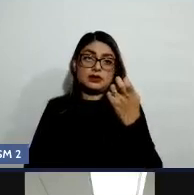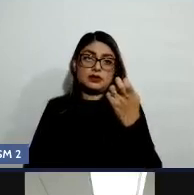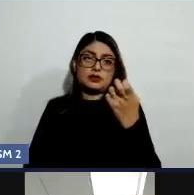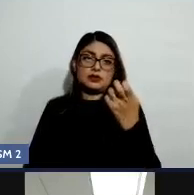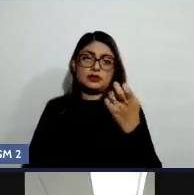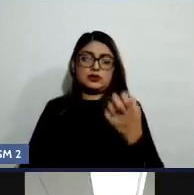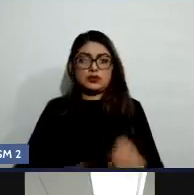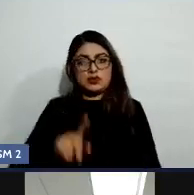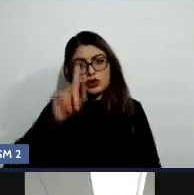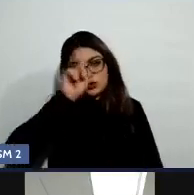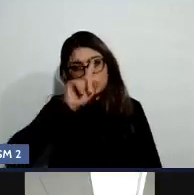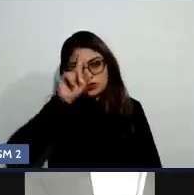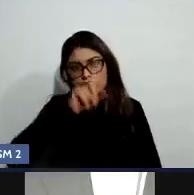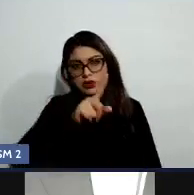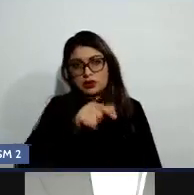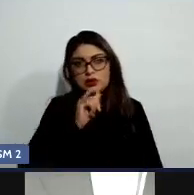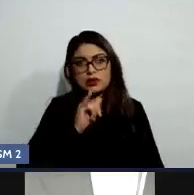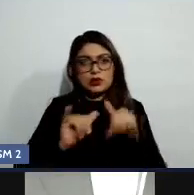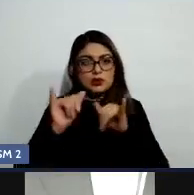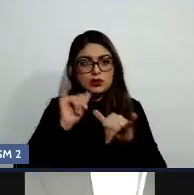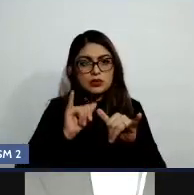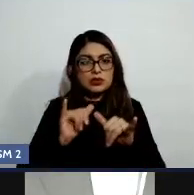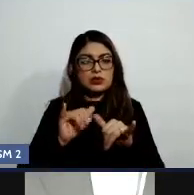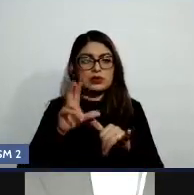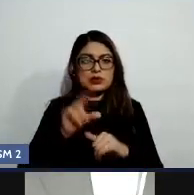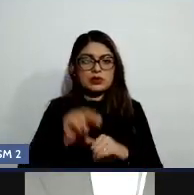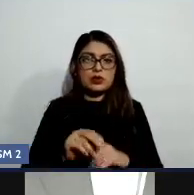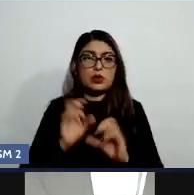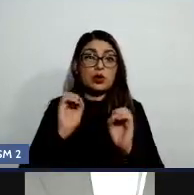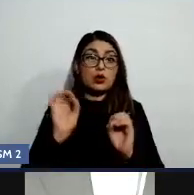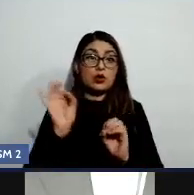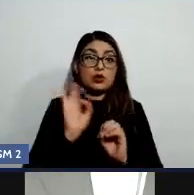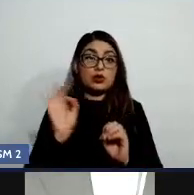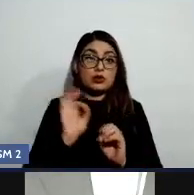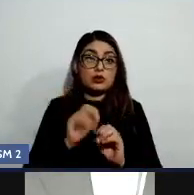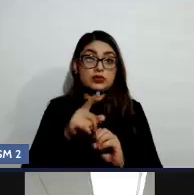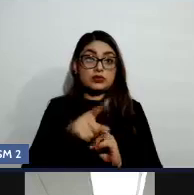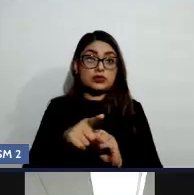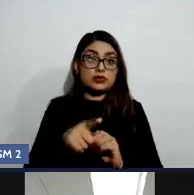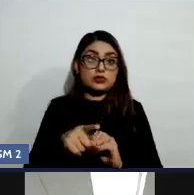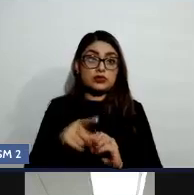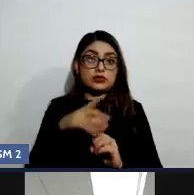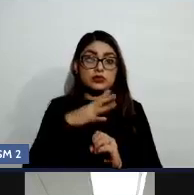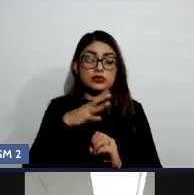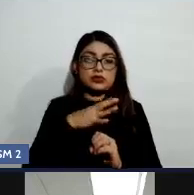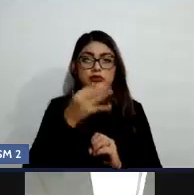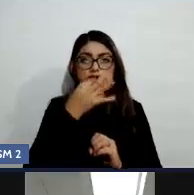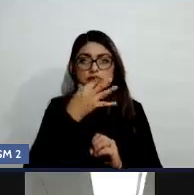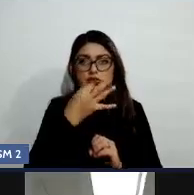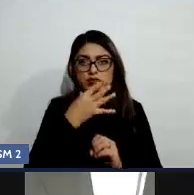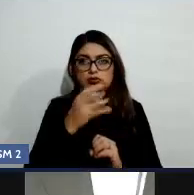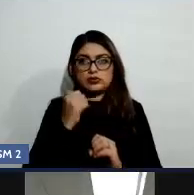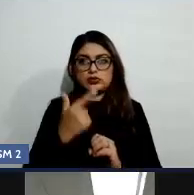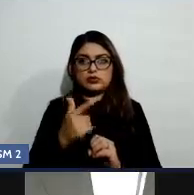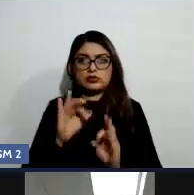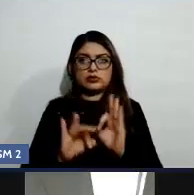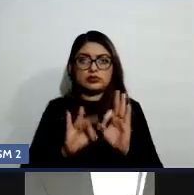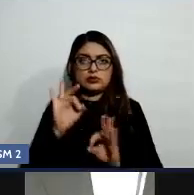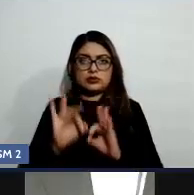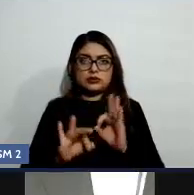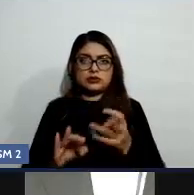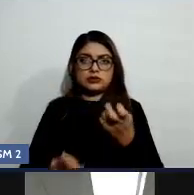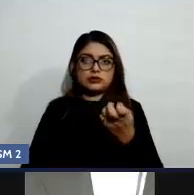consumir. Si se está tomando algún otro tipo de medicación, un tratamiento, tampoco se sugiere